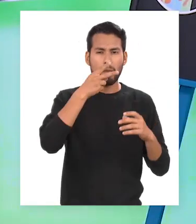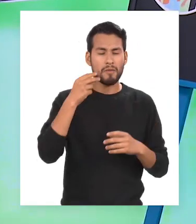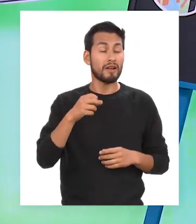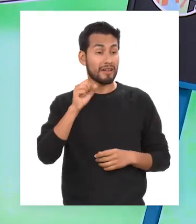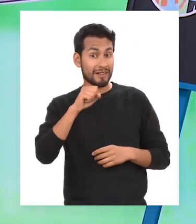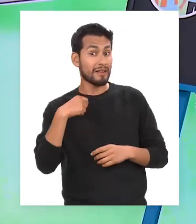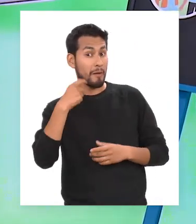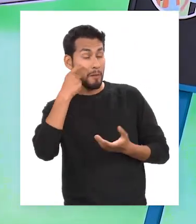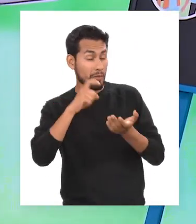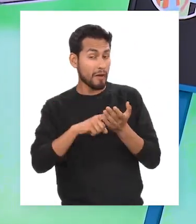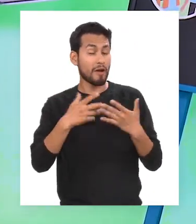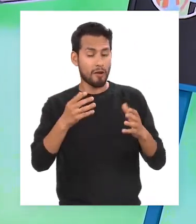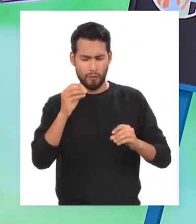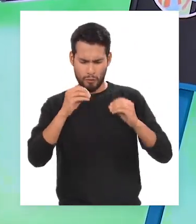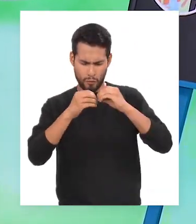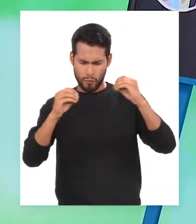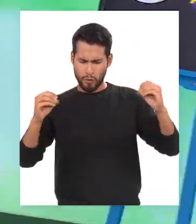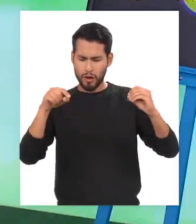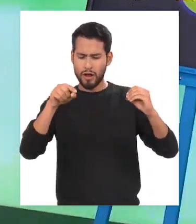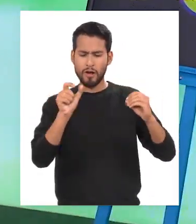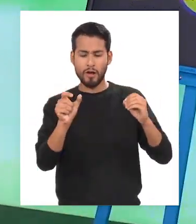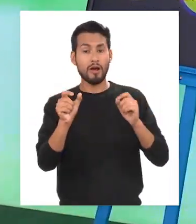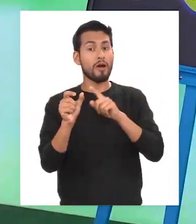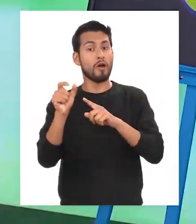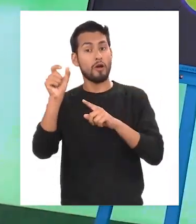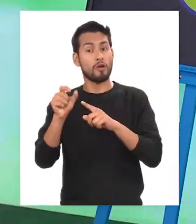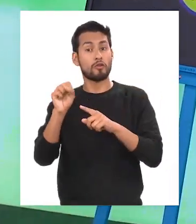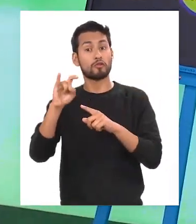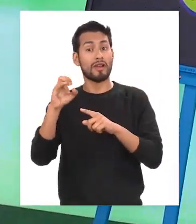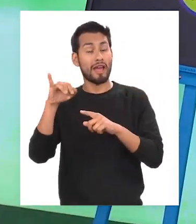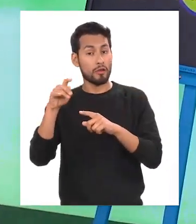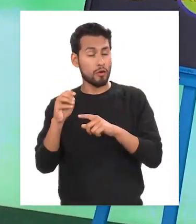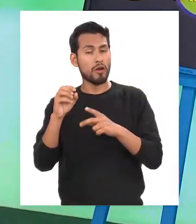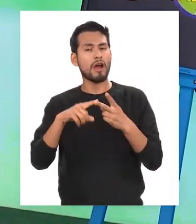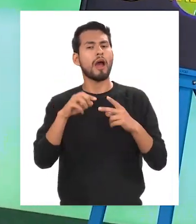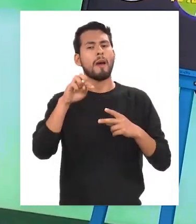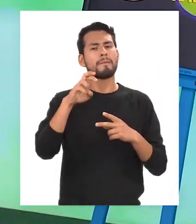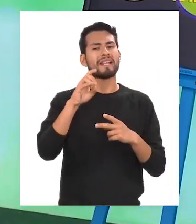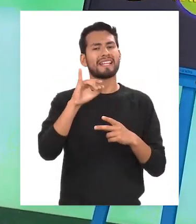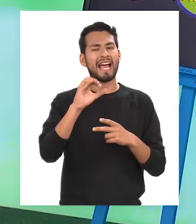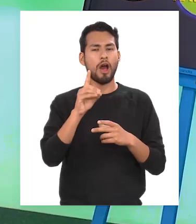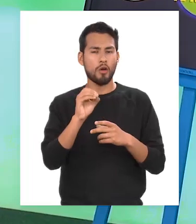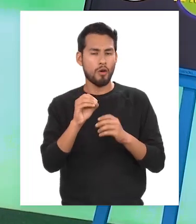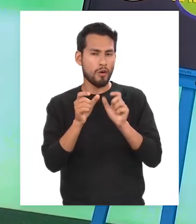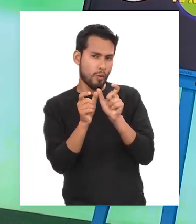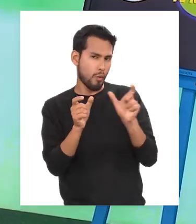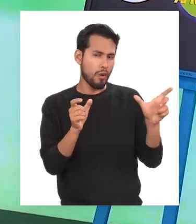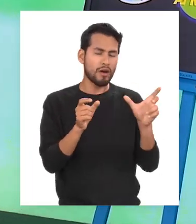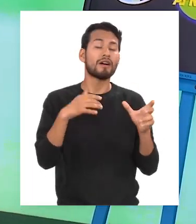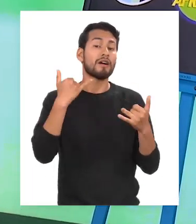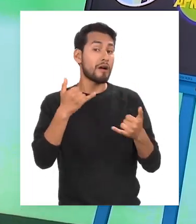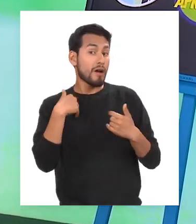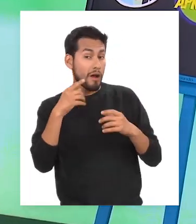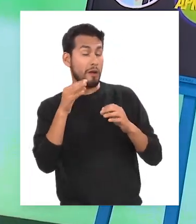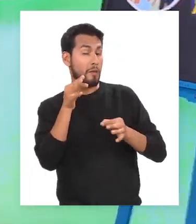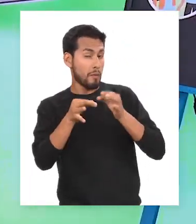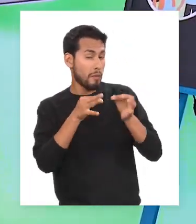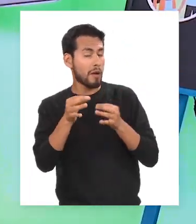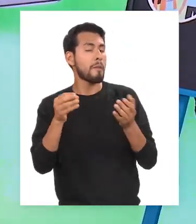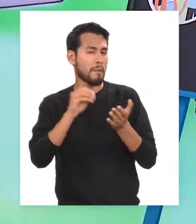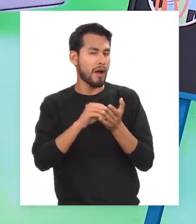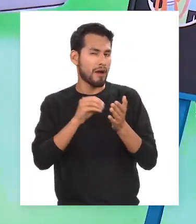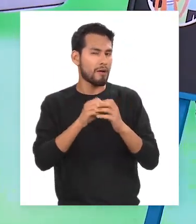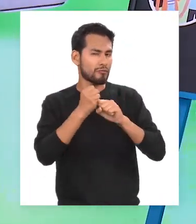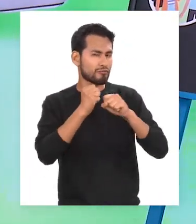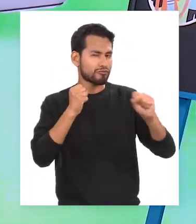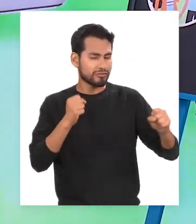Tienes razón. Ambos son equipos conformados por el sujeto y el predicado. Es muy importante que tengamos esto presente porque ahora nos tocará ampliar